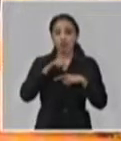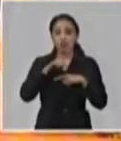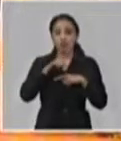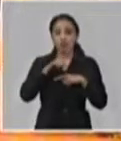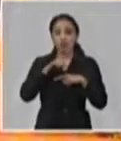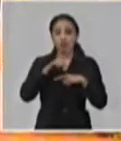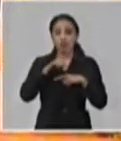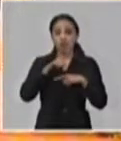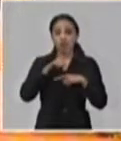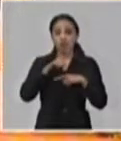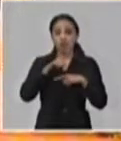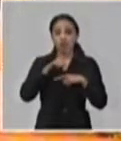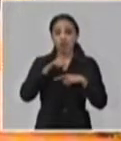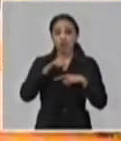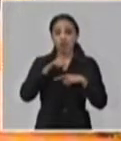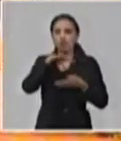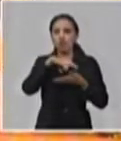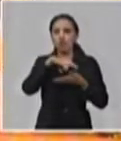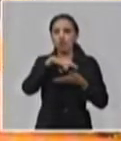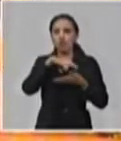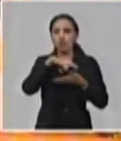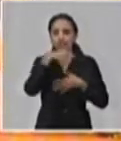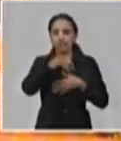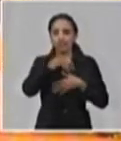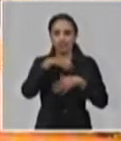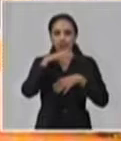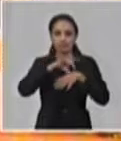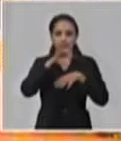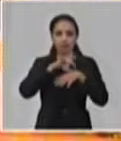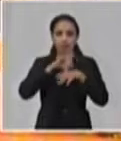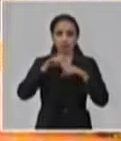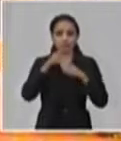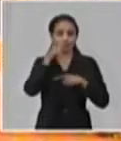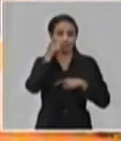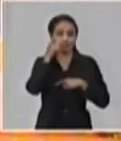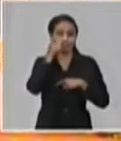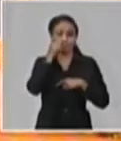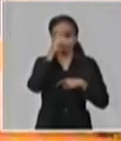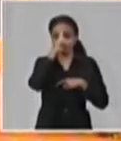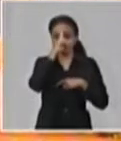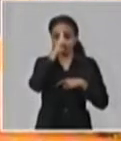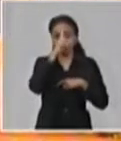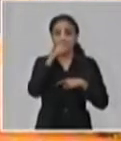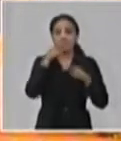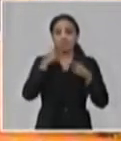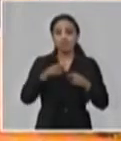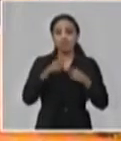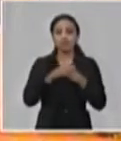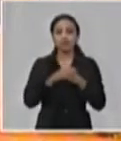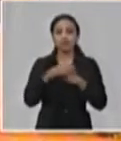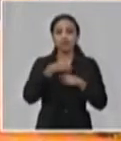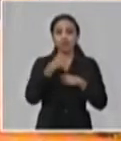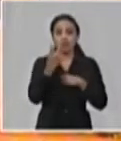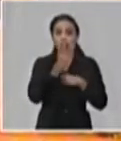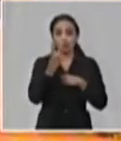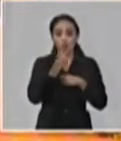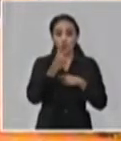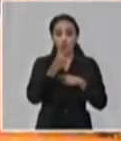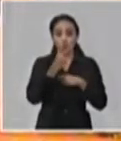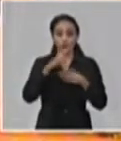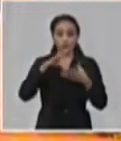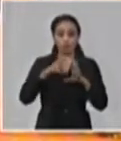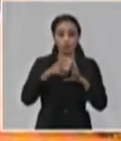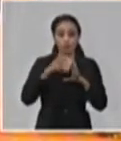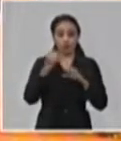poder identificarlo dentro de él. Por lo tanto, la vigilancia epidemiológica tiene dos aristas